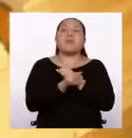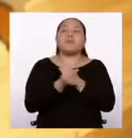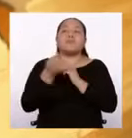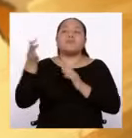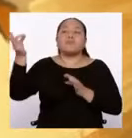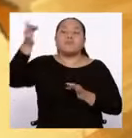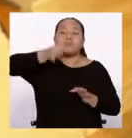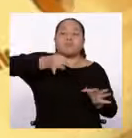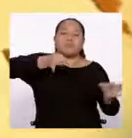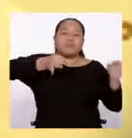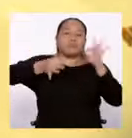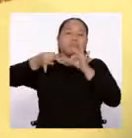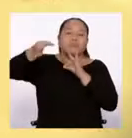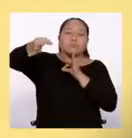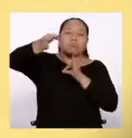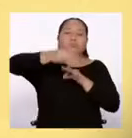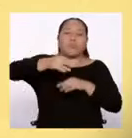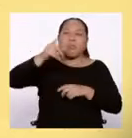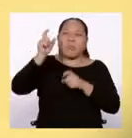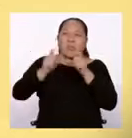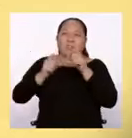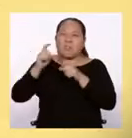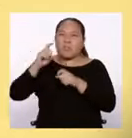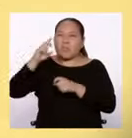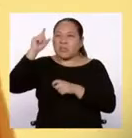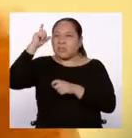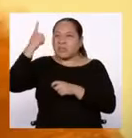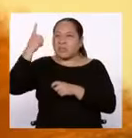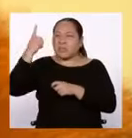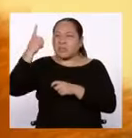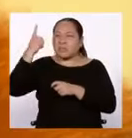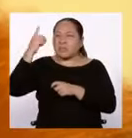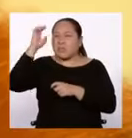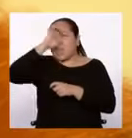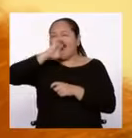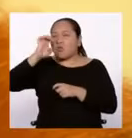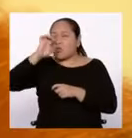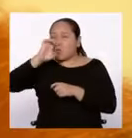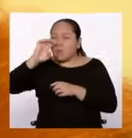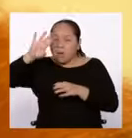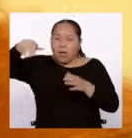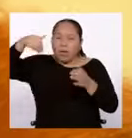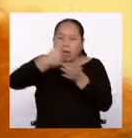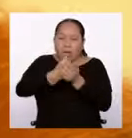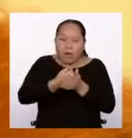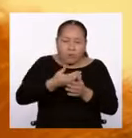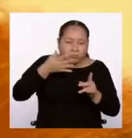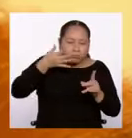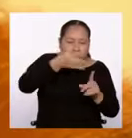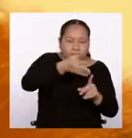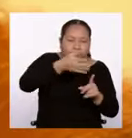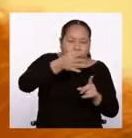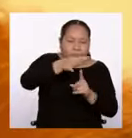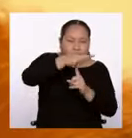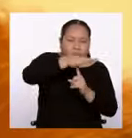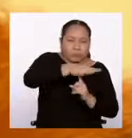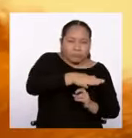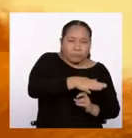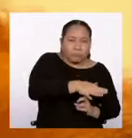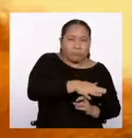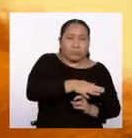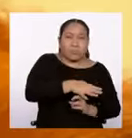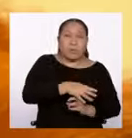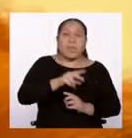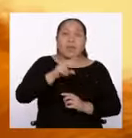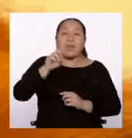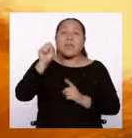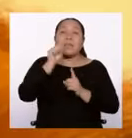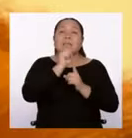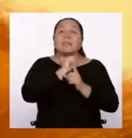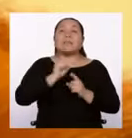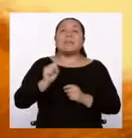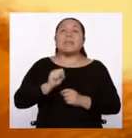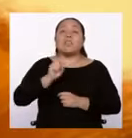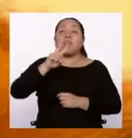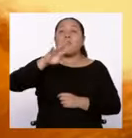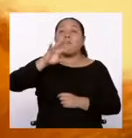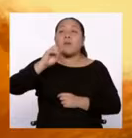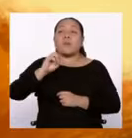colonizadores europeos. En el siglo XX, algunas comunidades alrededor del mundo